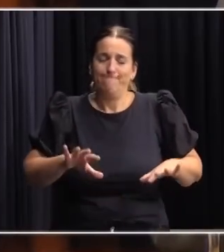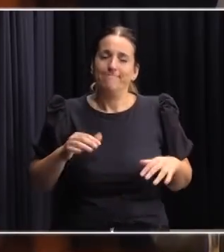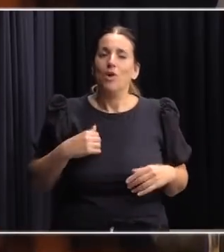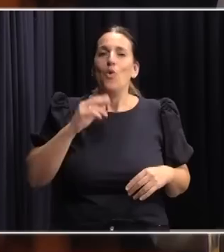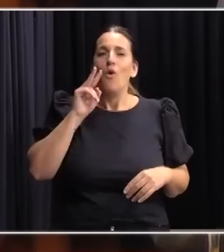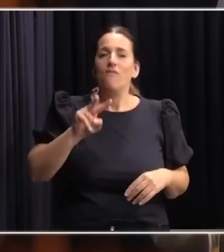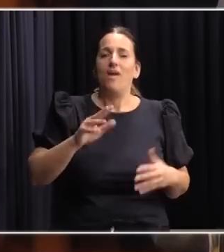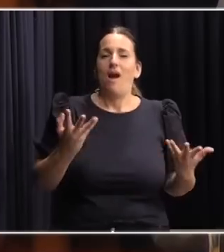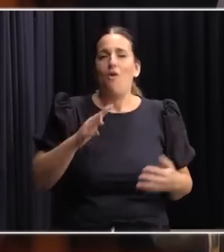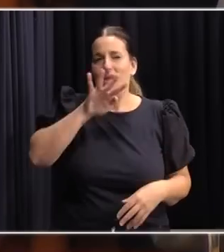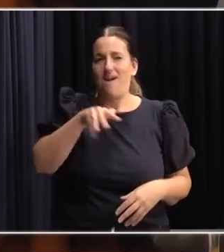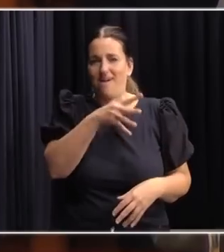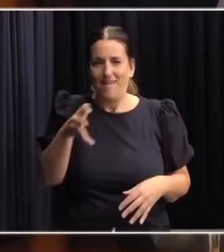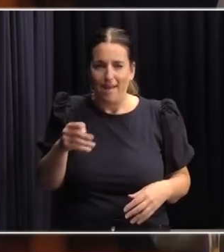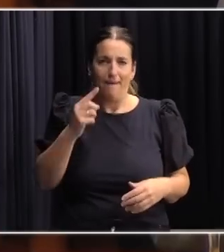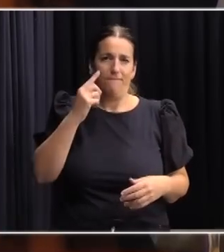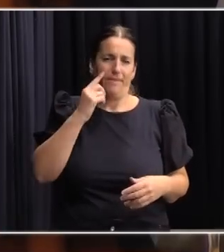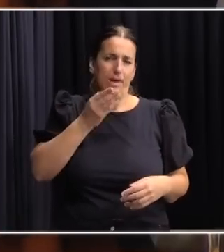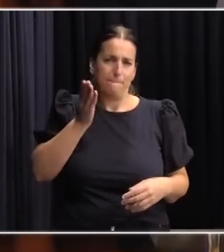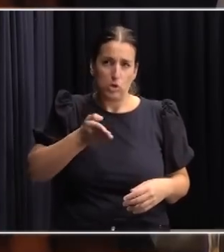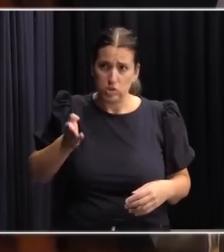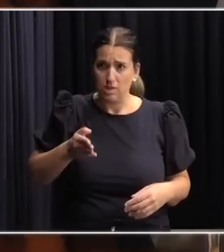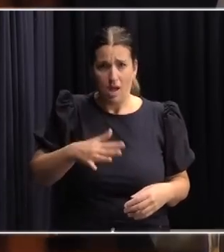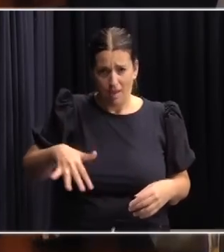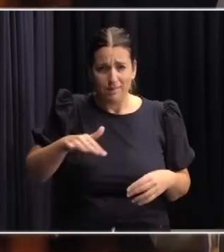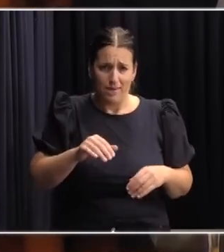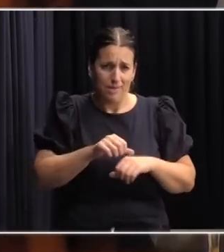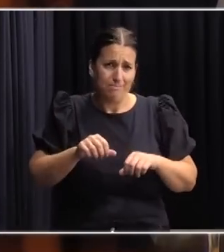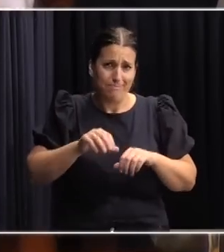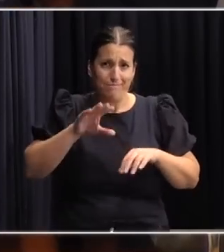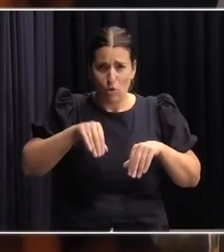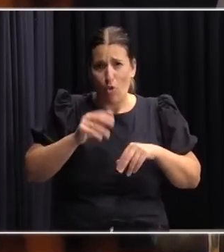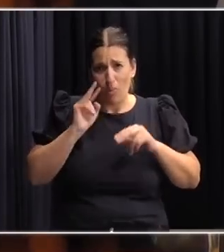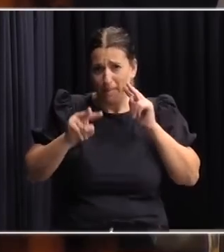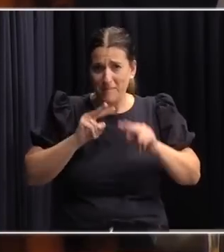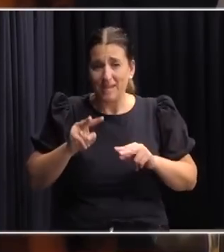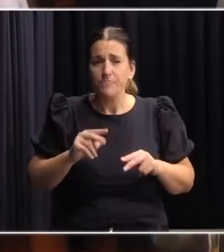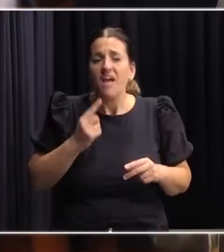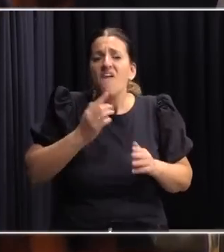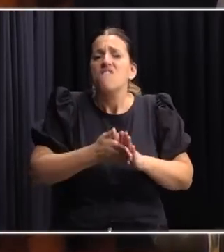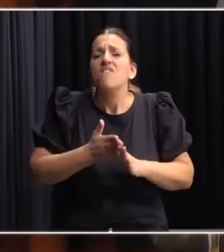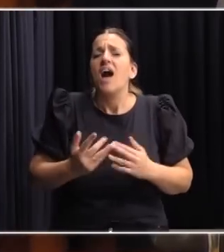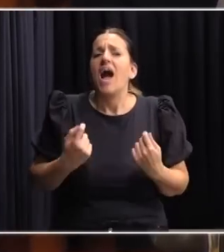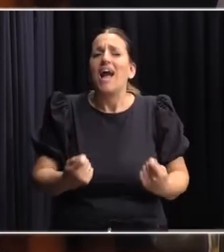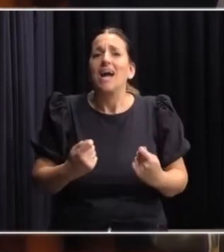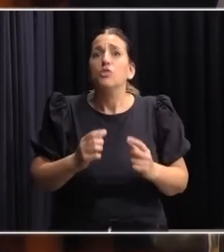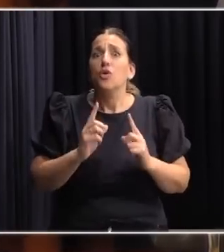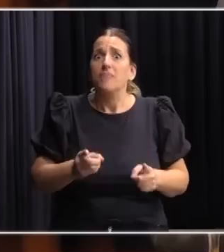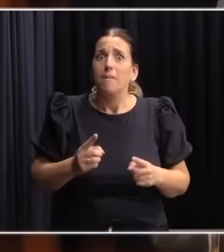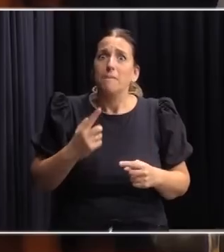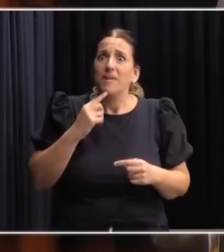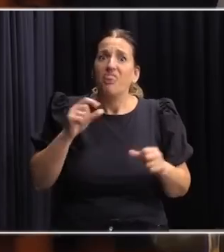gráficas que seguramente sean de consumo popular en estos días, la proyección del gasto y la proyección del déficit